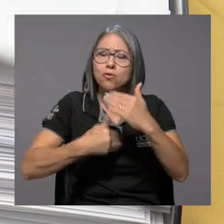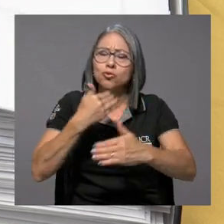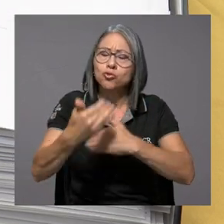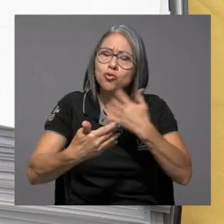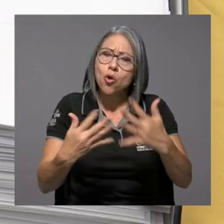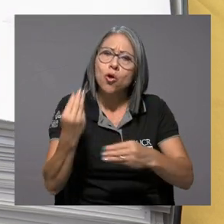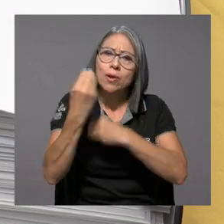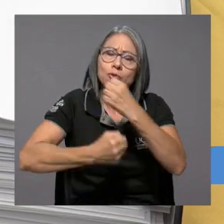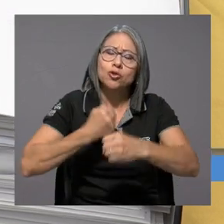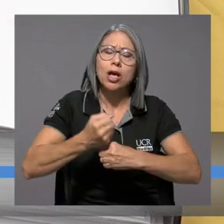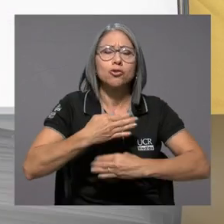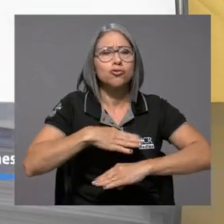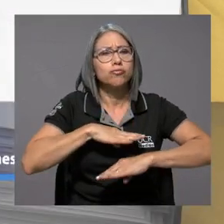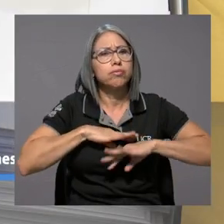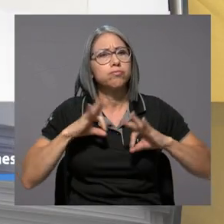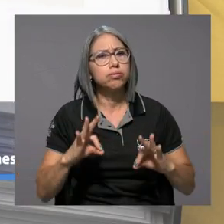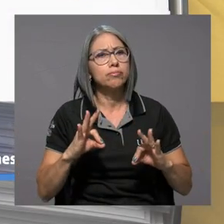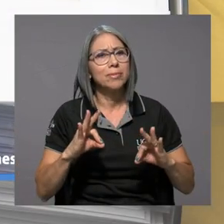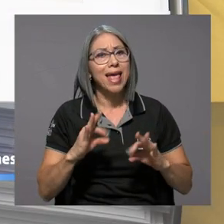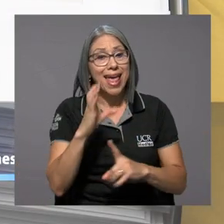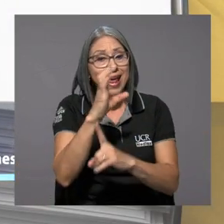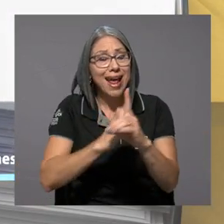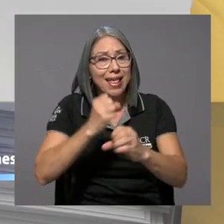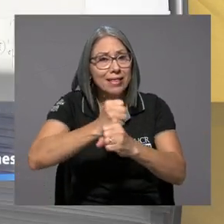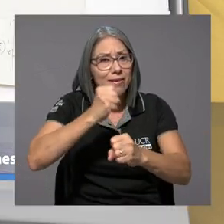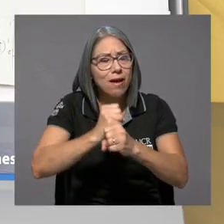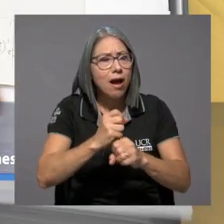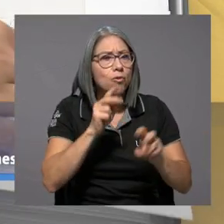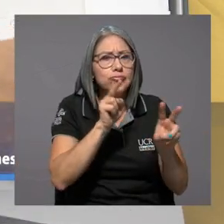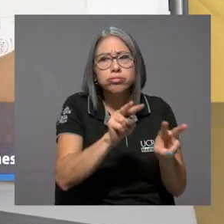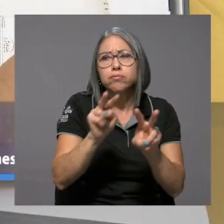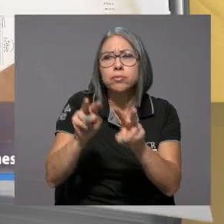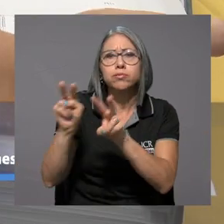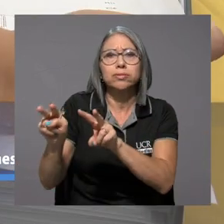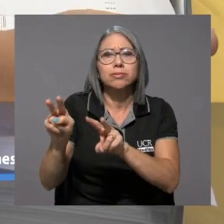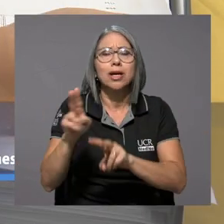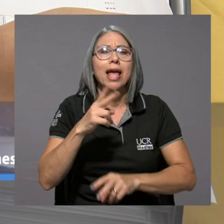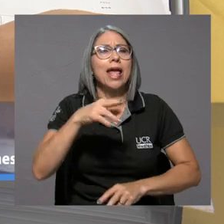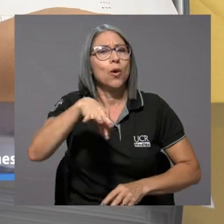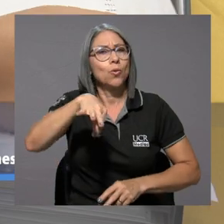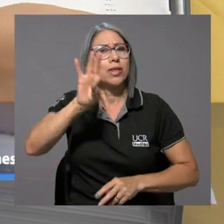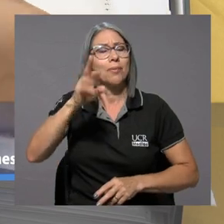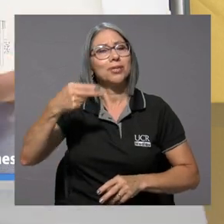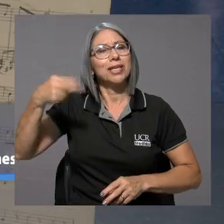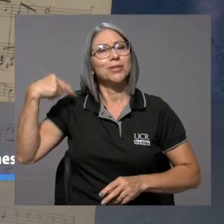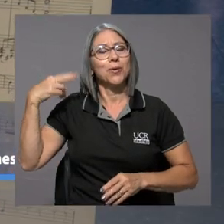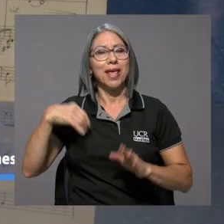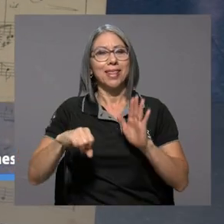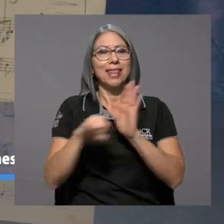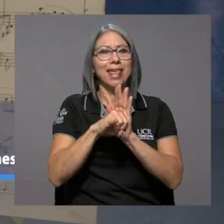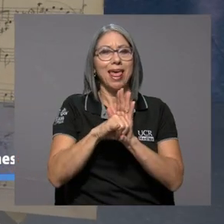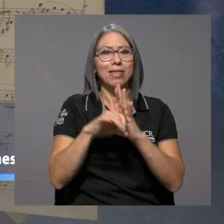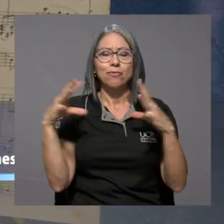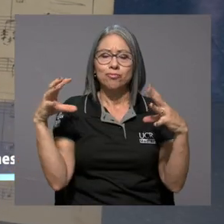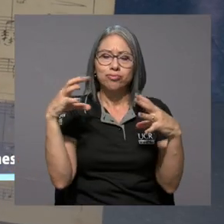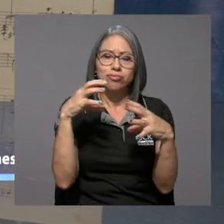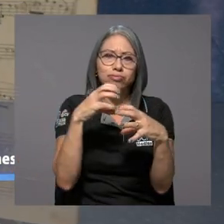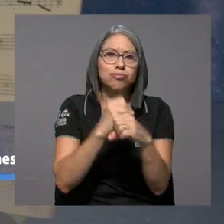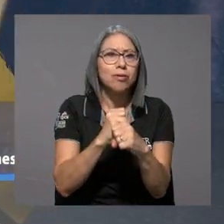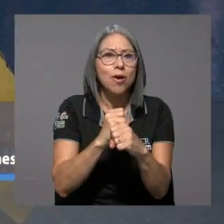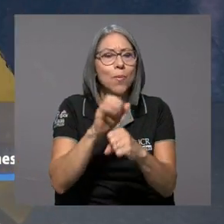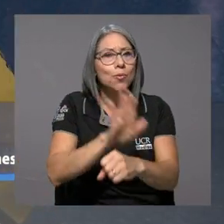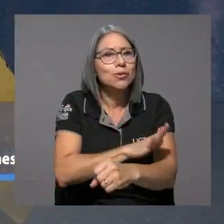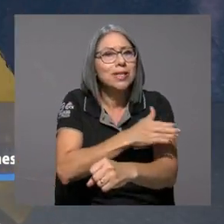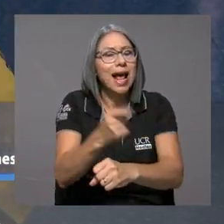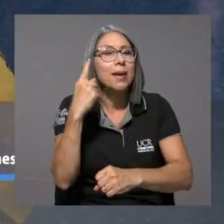largo de estas décadas. En cada obra encontramos un poco de nuestra historia y de nuestra identidad. Es un acervo musical para